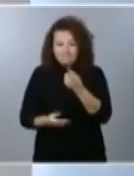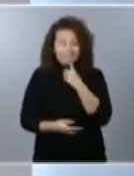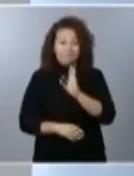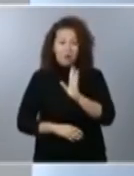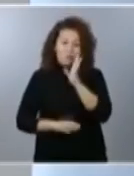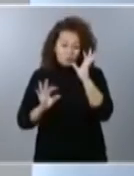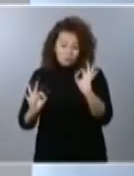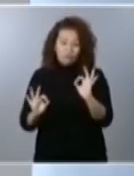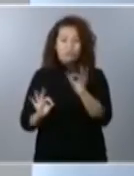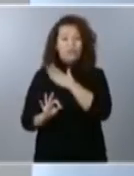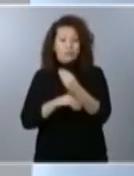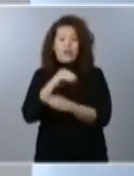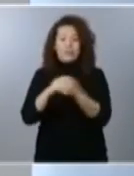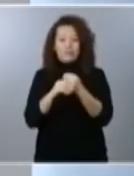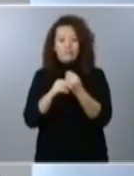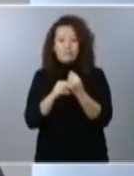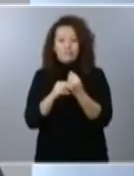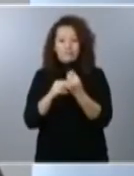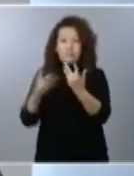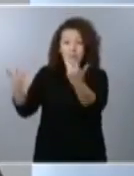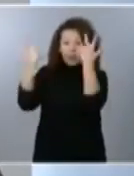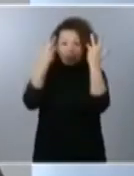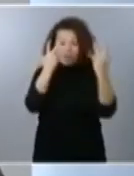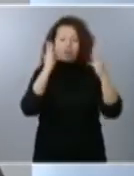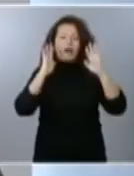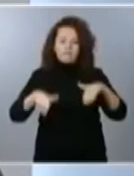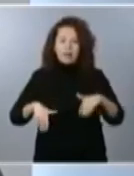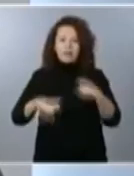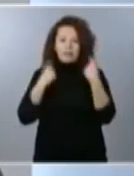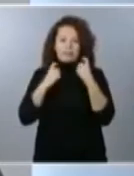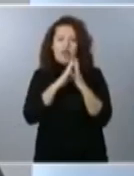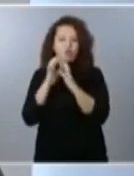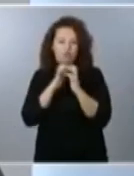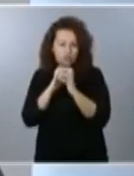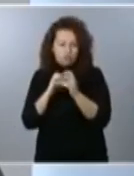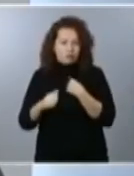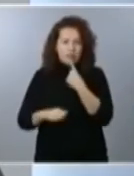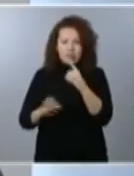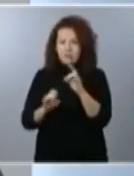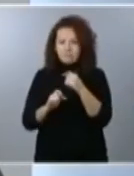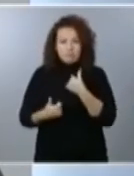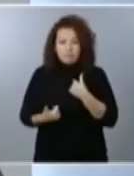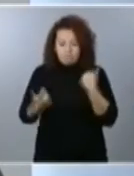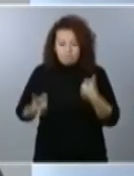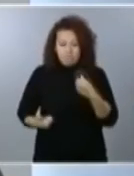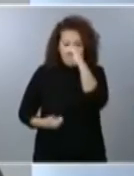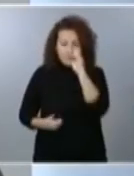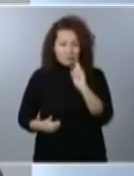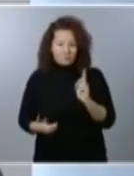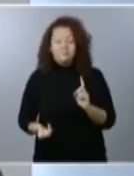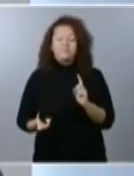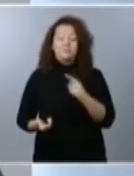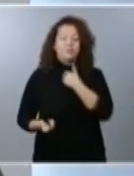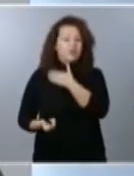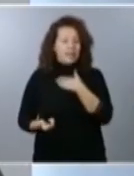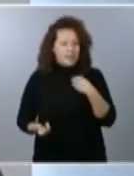un conjunto de recomendaciones que generen el máximo consenso posible. Sí que hay una línea que ya he trasladado que es la de preocupación y la de